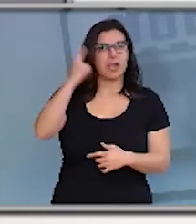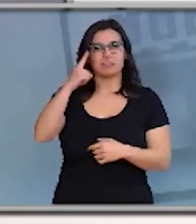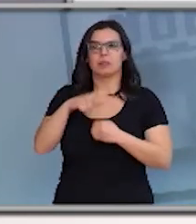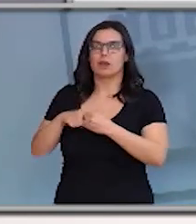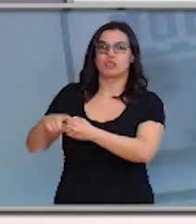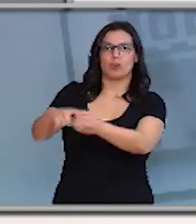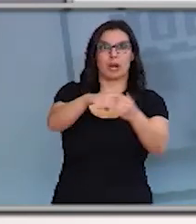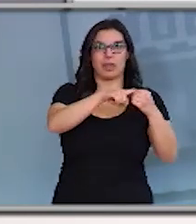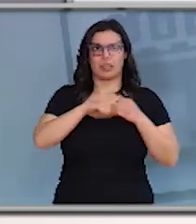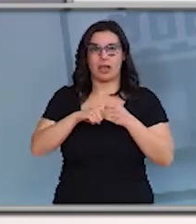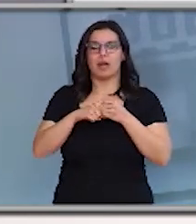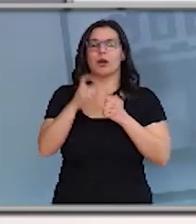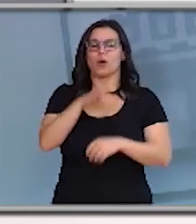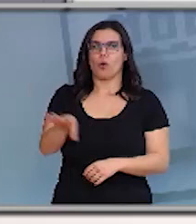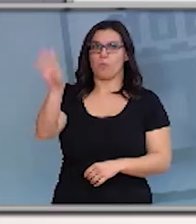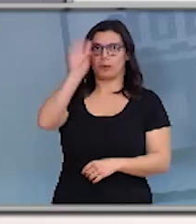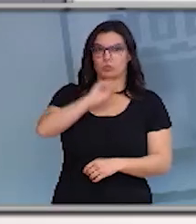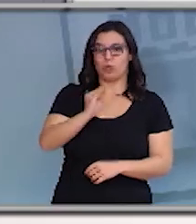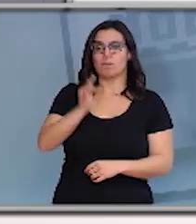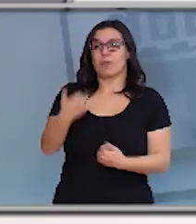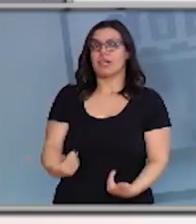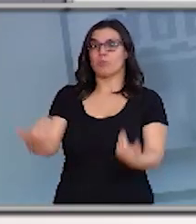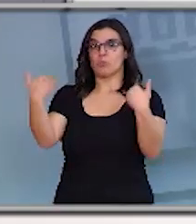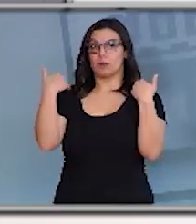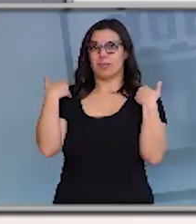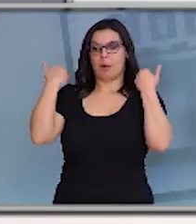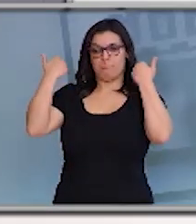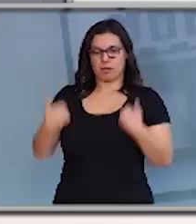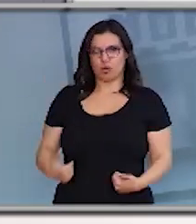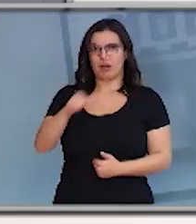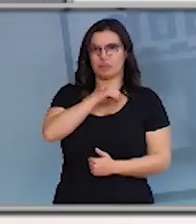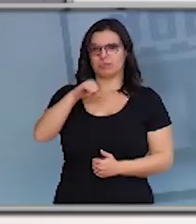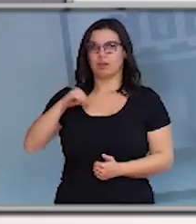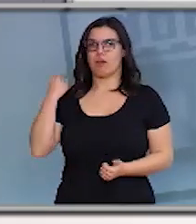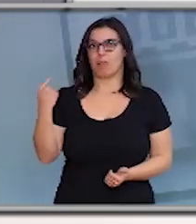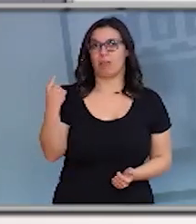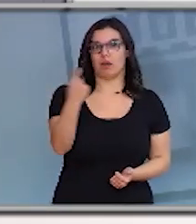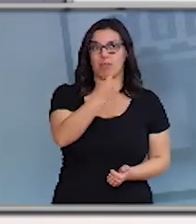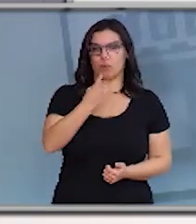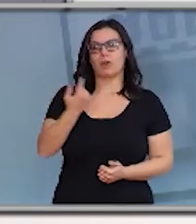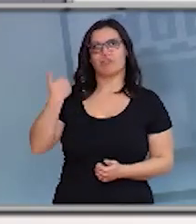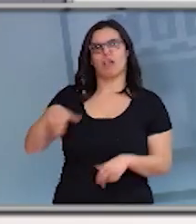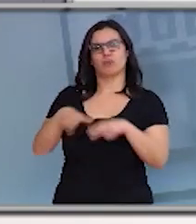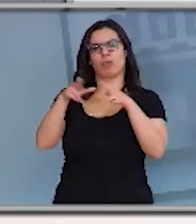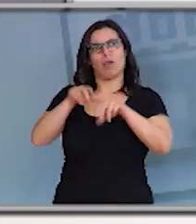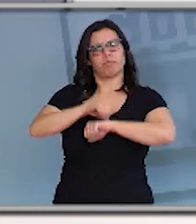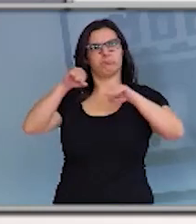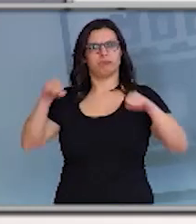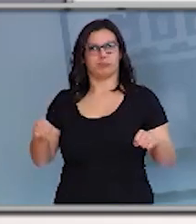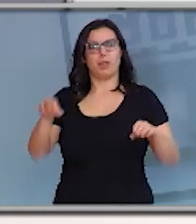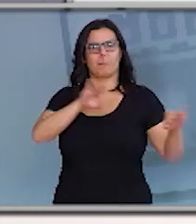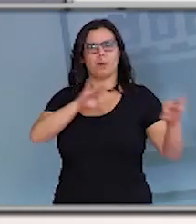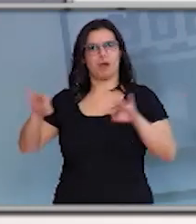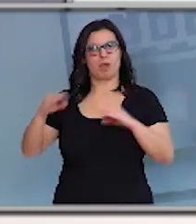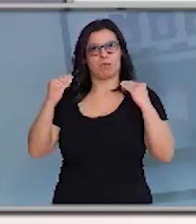comprensión e a responsabilidade personal e individual. Somos unha sociedade madura e preparada. Somos